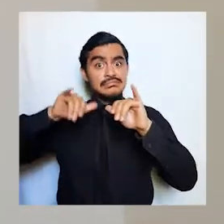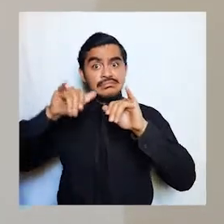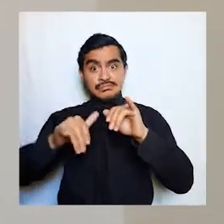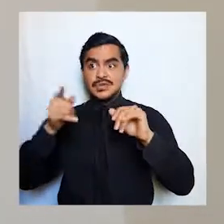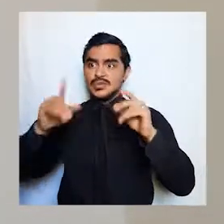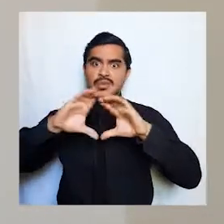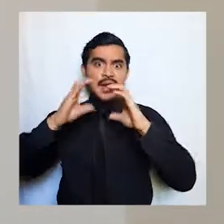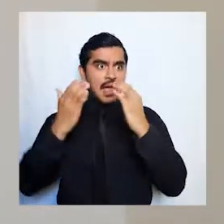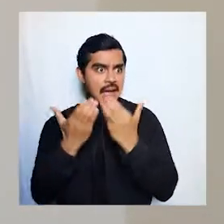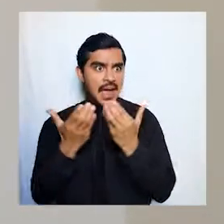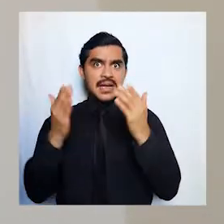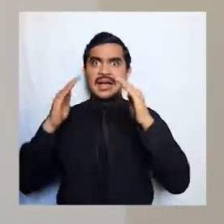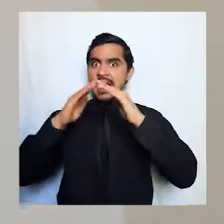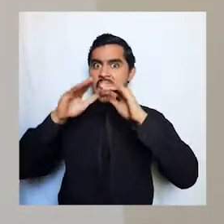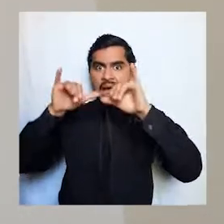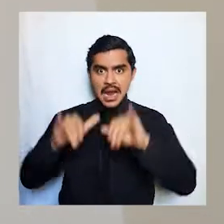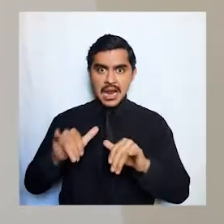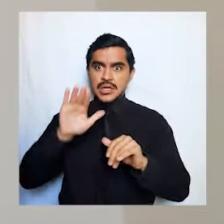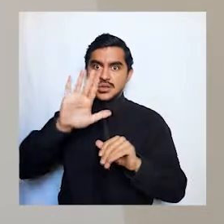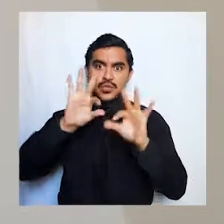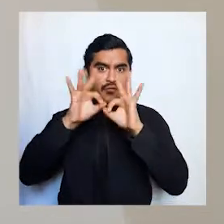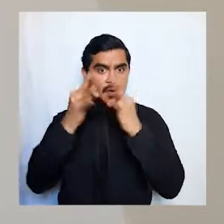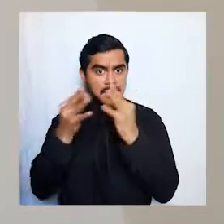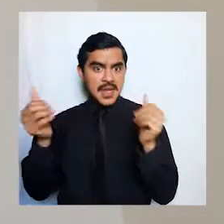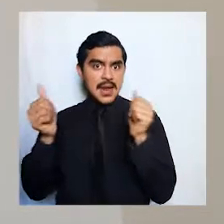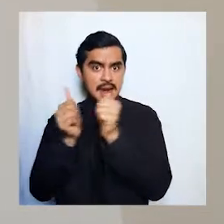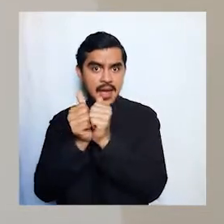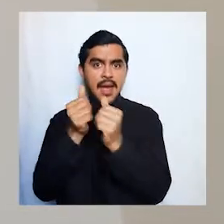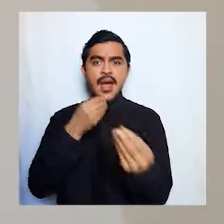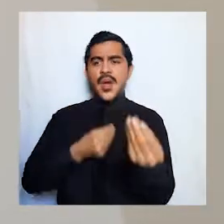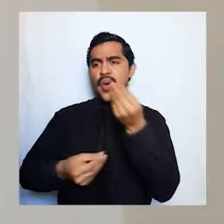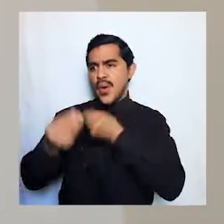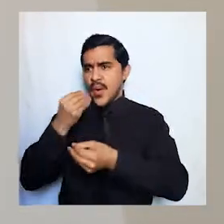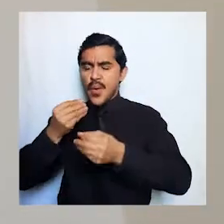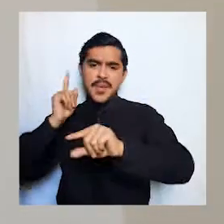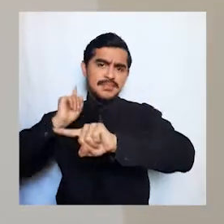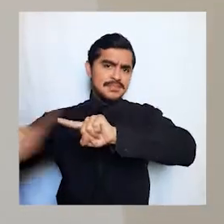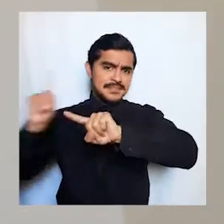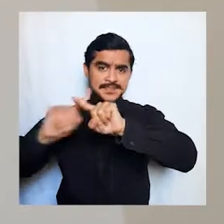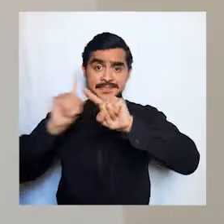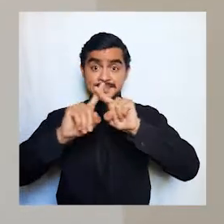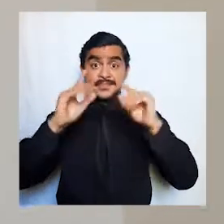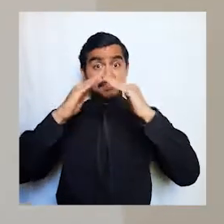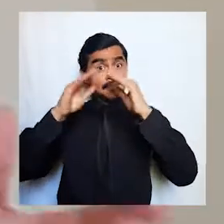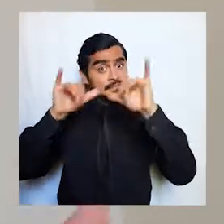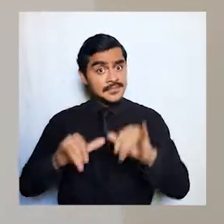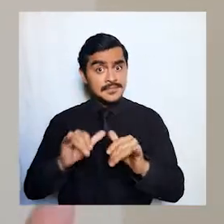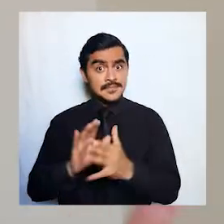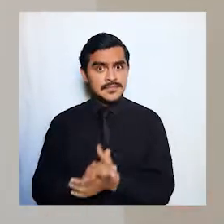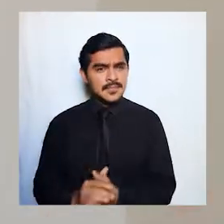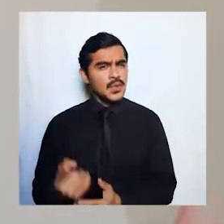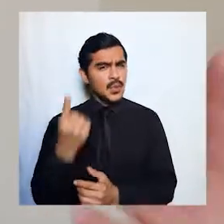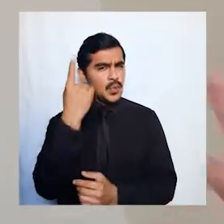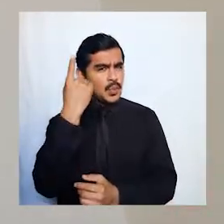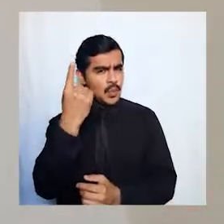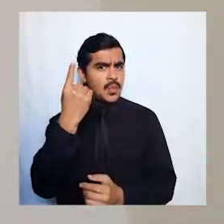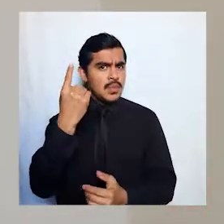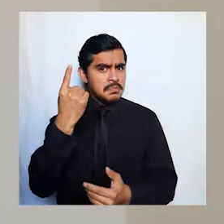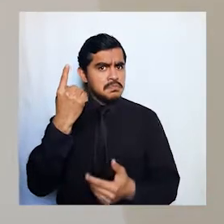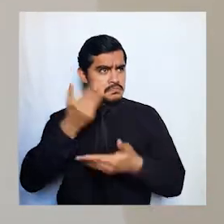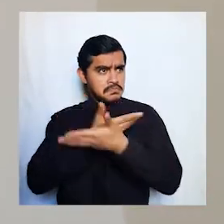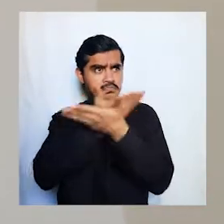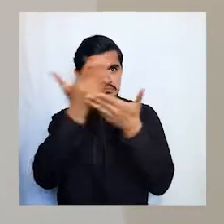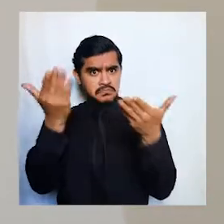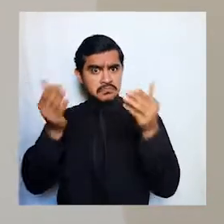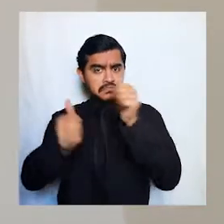son desde la casa que pasan con su familia que comen qué es lo que no se hace durante ese tiempo en casa y una de las cosas que la